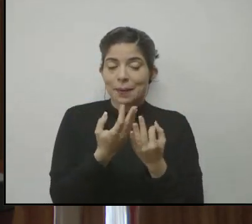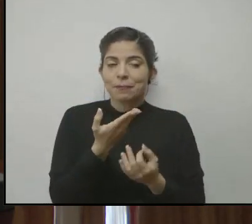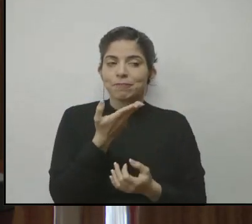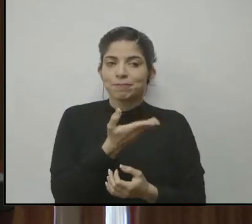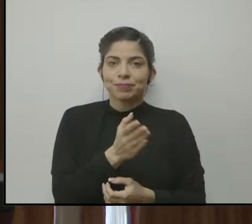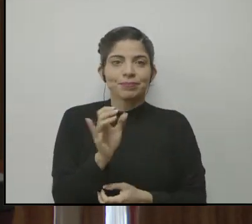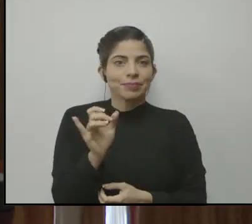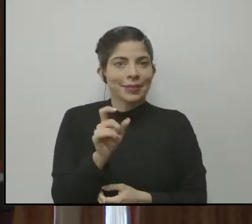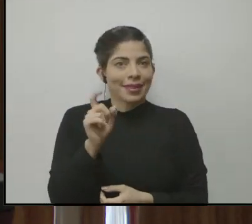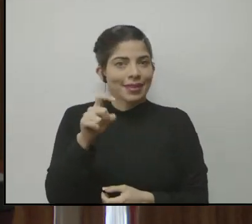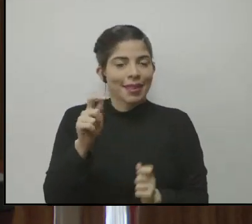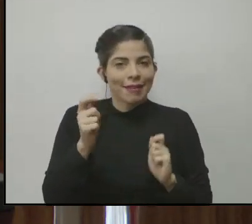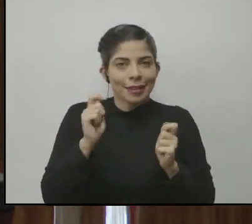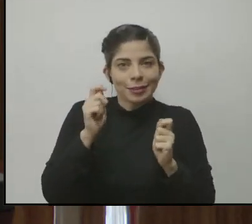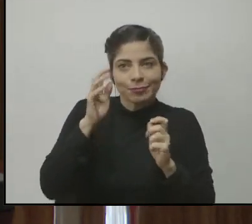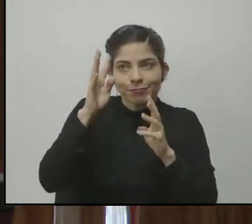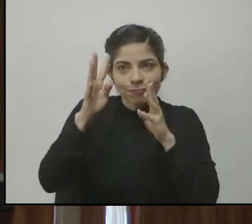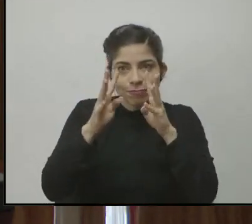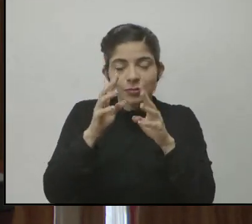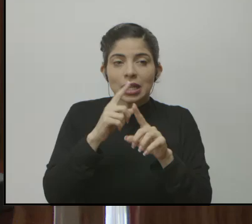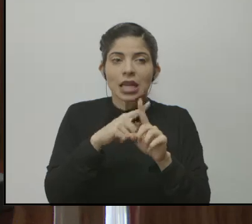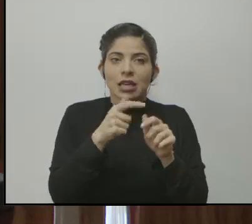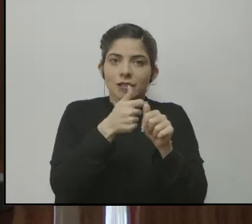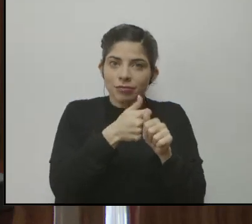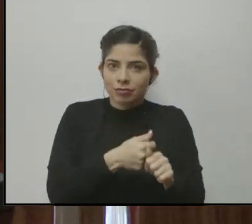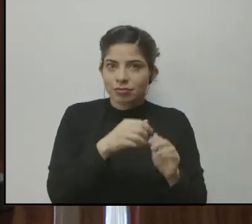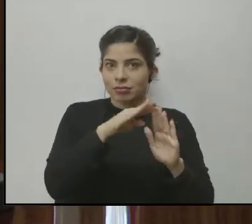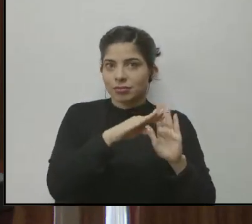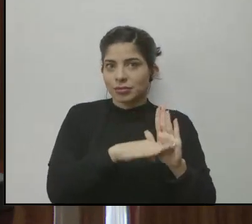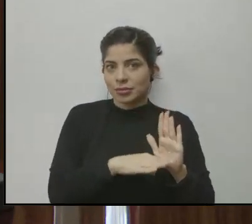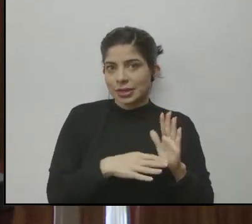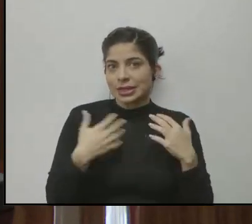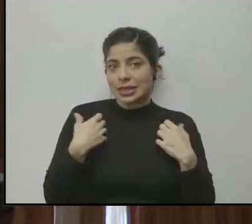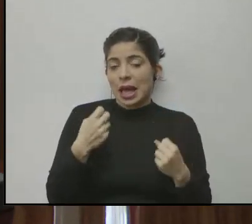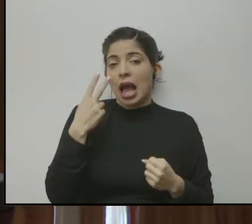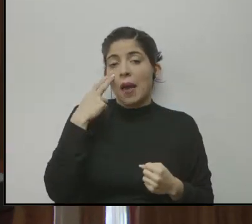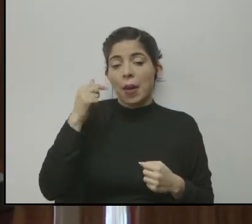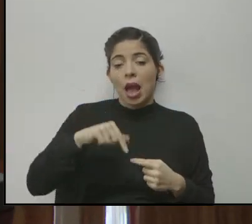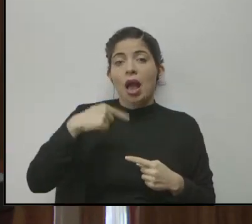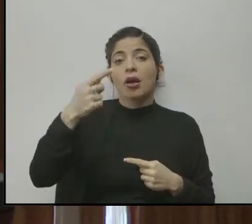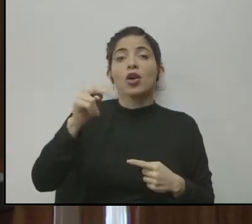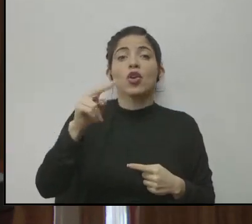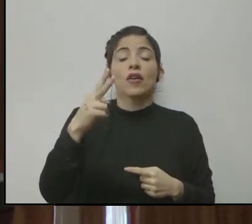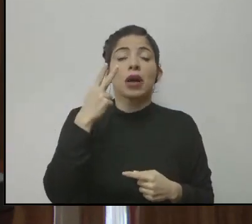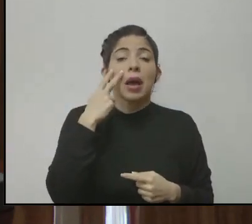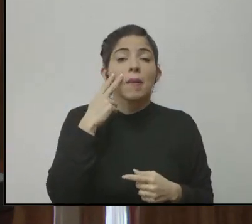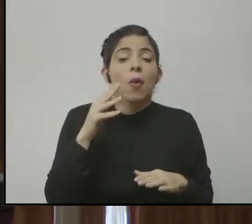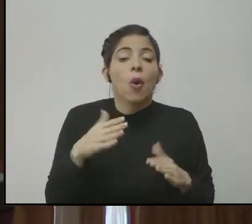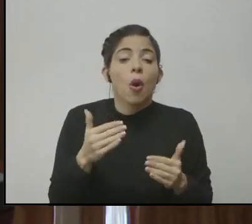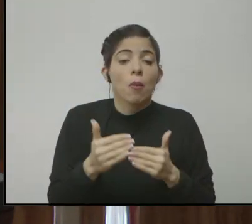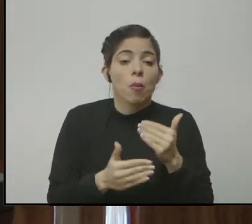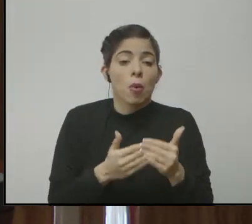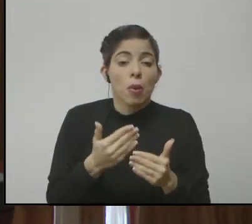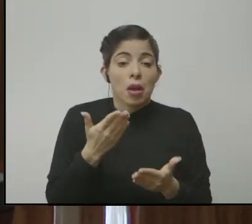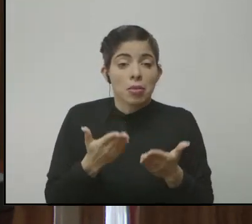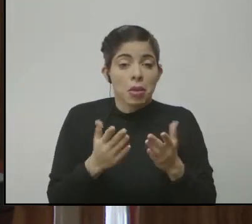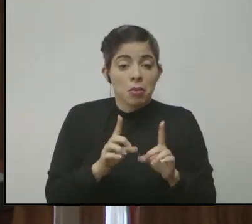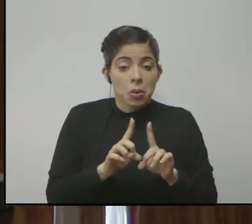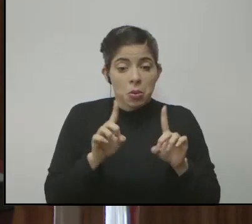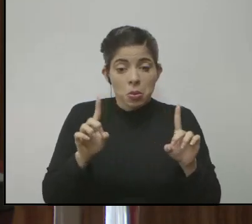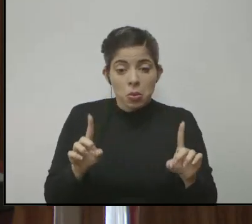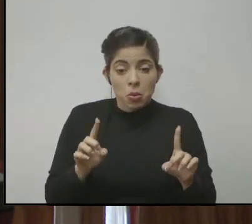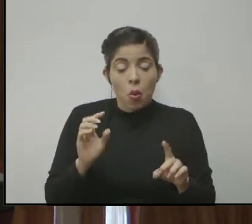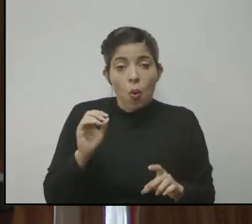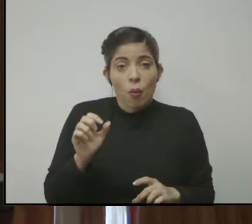también tenemos que ser innovadores y respetar los protocolos de salud, vamos a ver de aquí a noviembre cómo estamos y con distanciamiento si es una